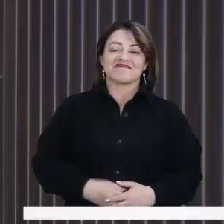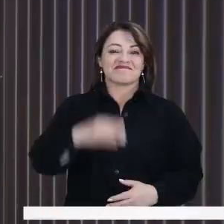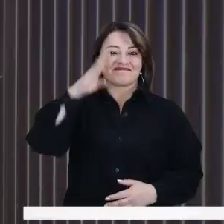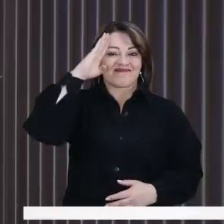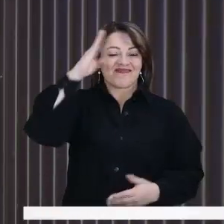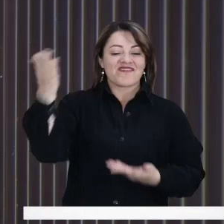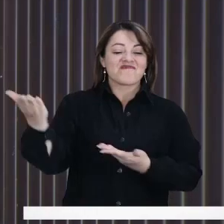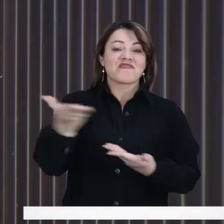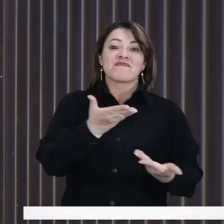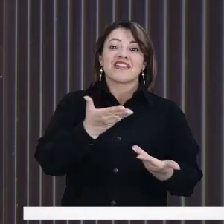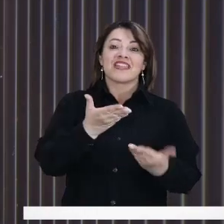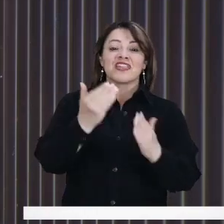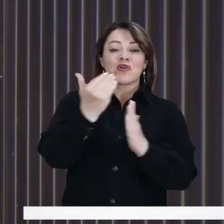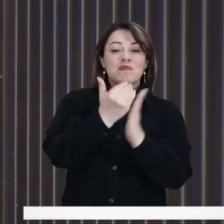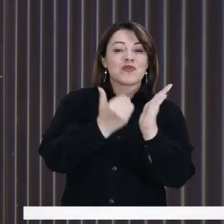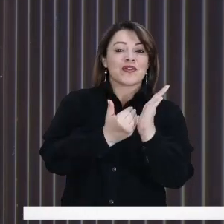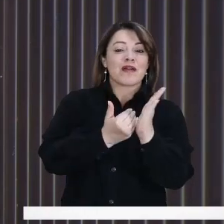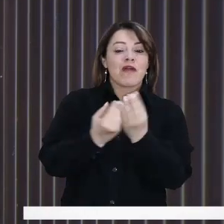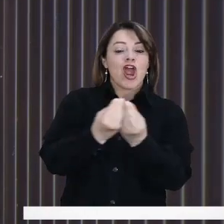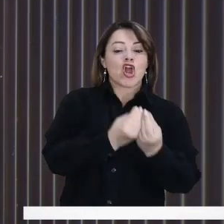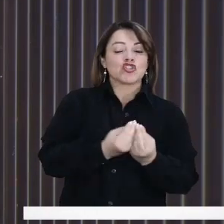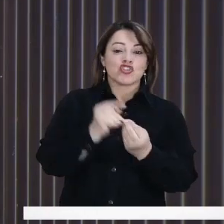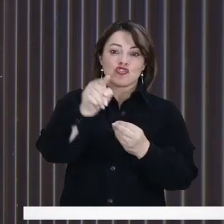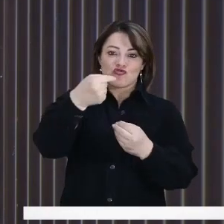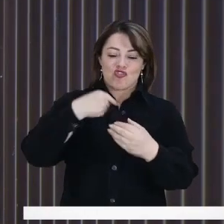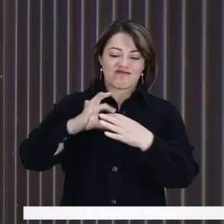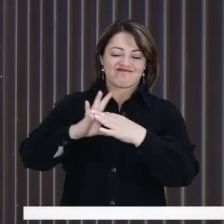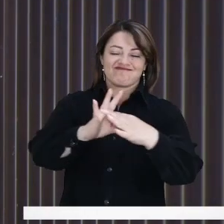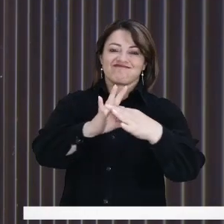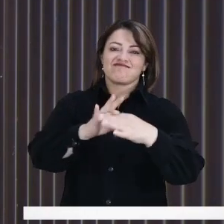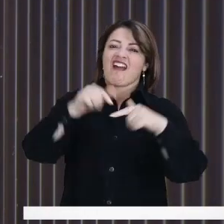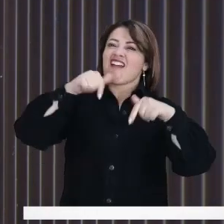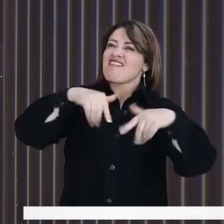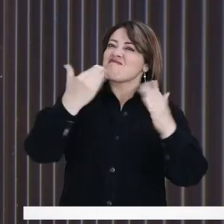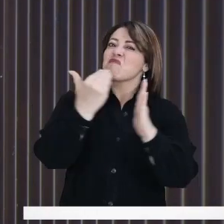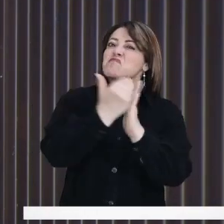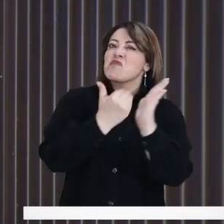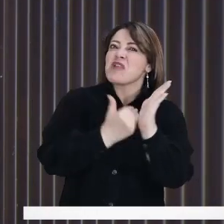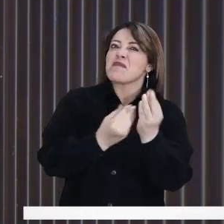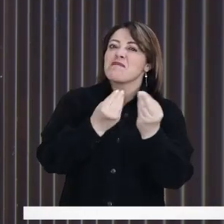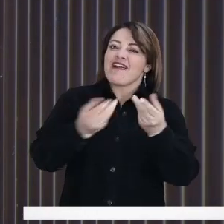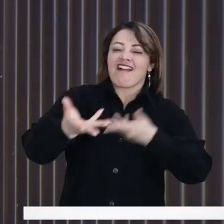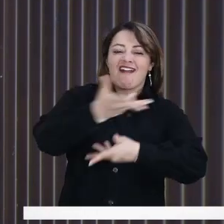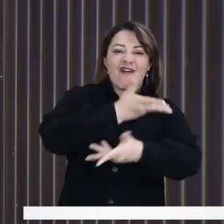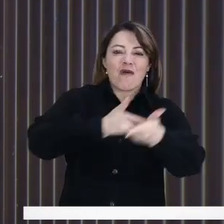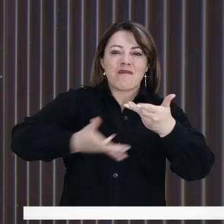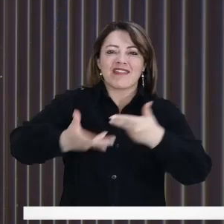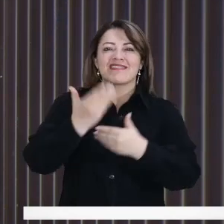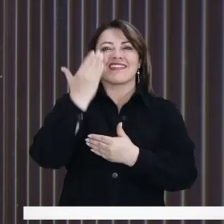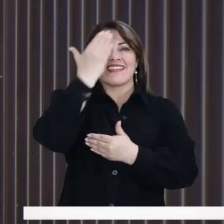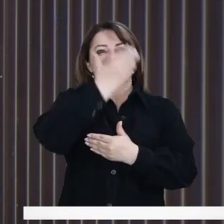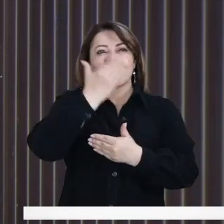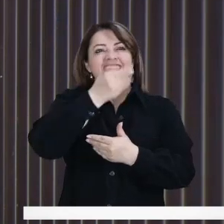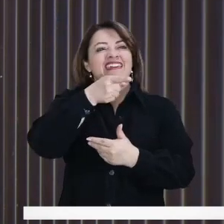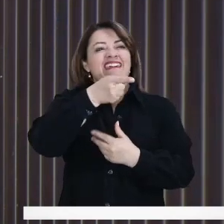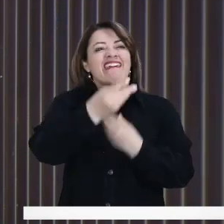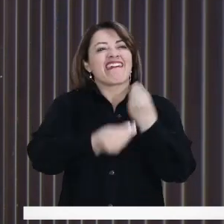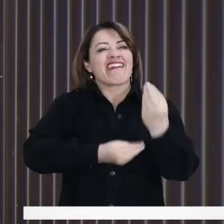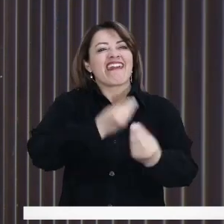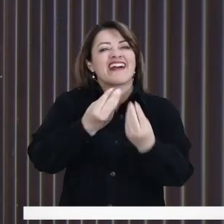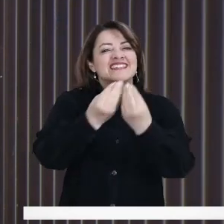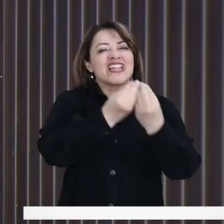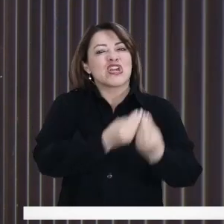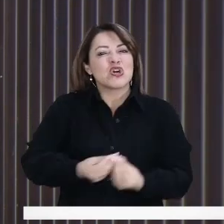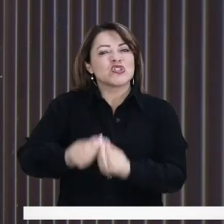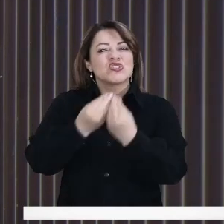Hola, bienvenidos a El Consejo Contigo, este espacio donde nos encontramos para compartir con ustedes y analizar juntos temas que son